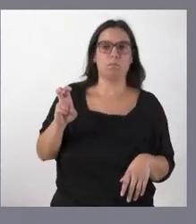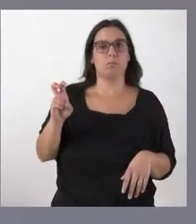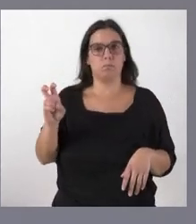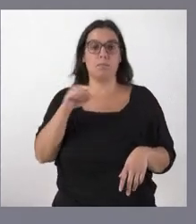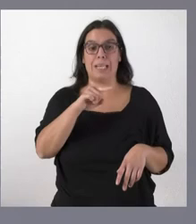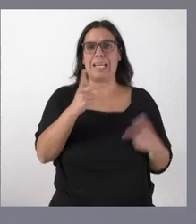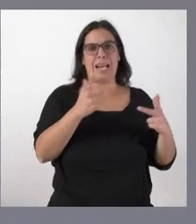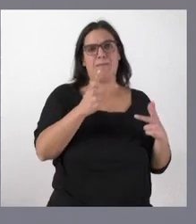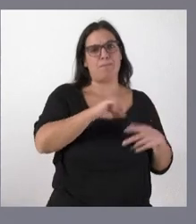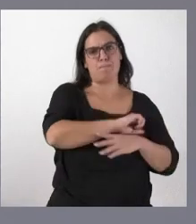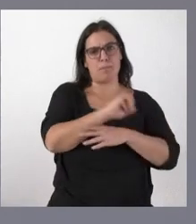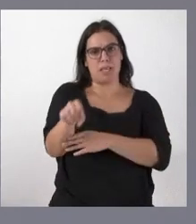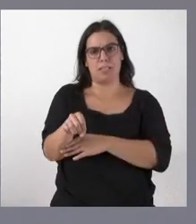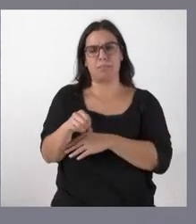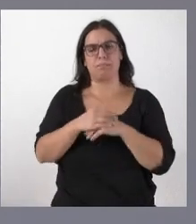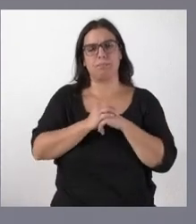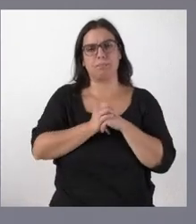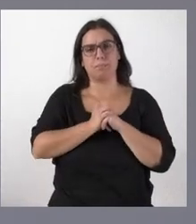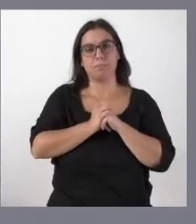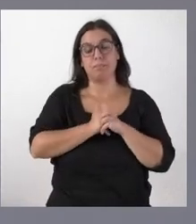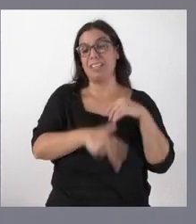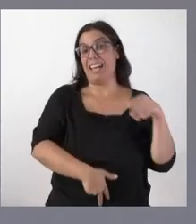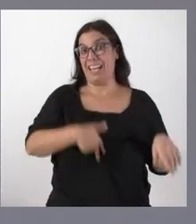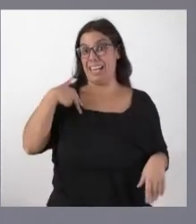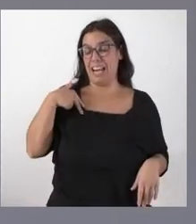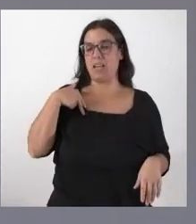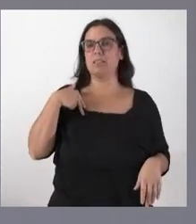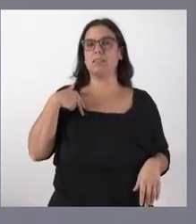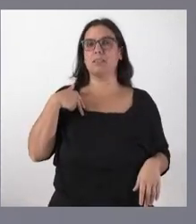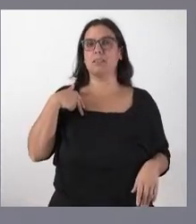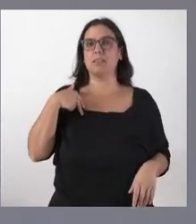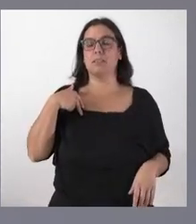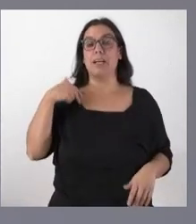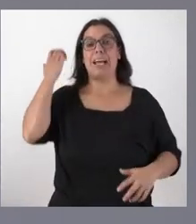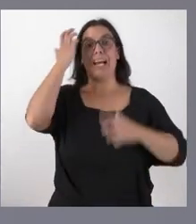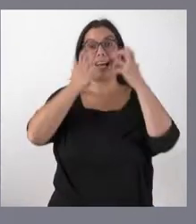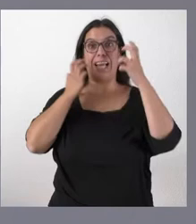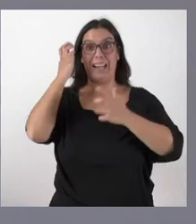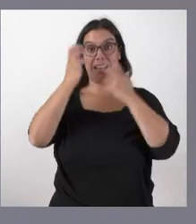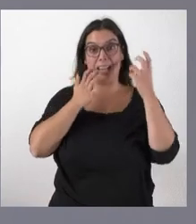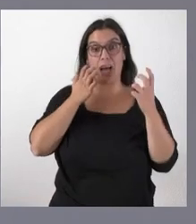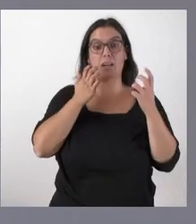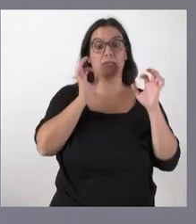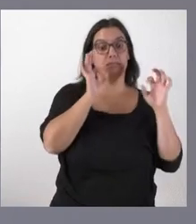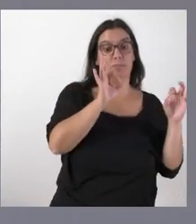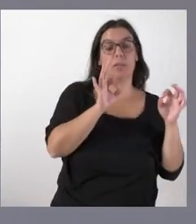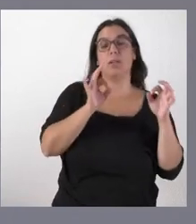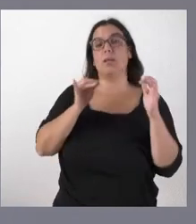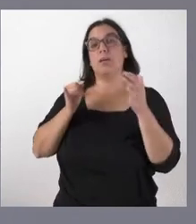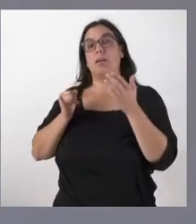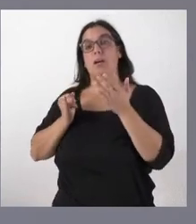agrícolas incluso con carácter general es todavía más grave lo que está pasando en la ganadería de lo que está pasando en la actividad